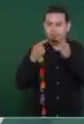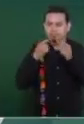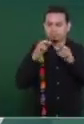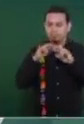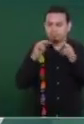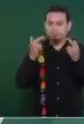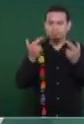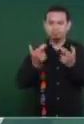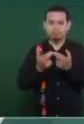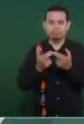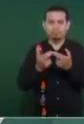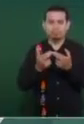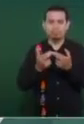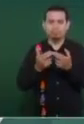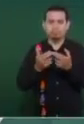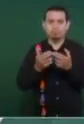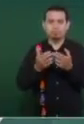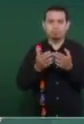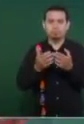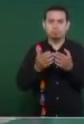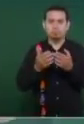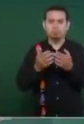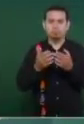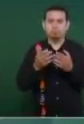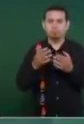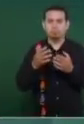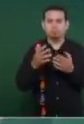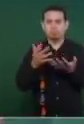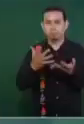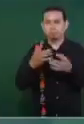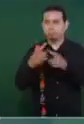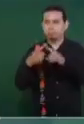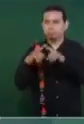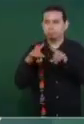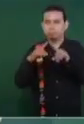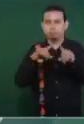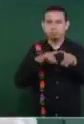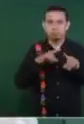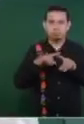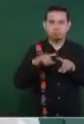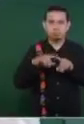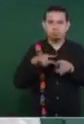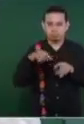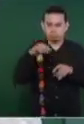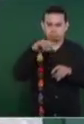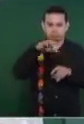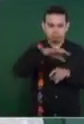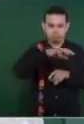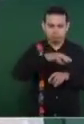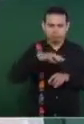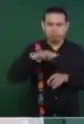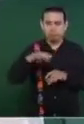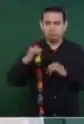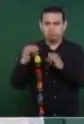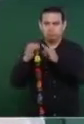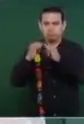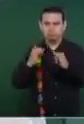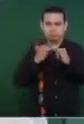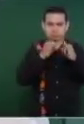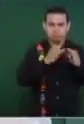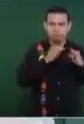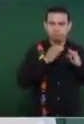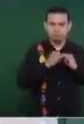casi todos los miembros del gabinete, tomamos